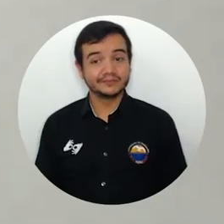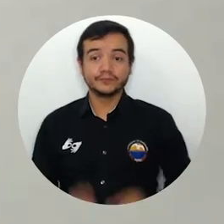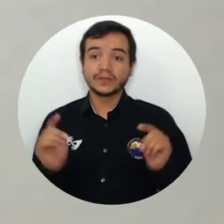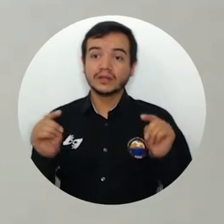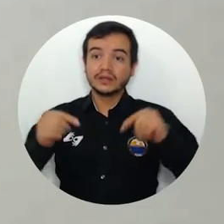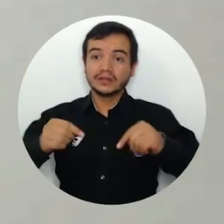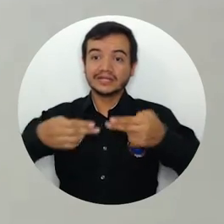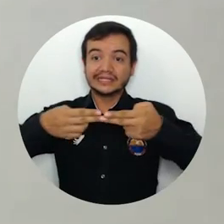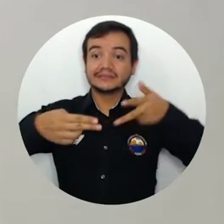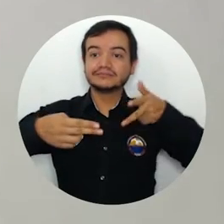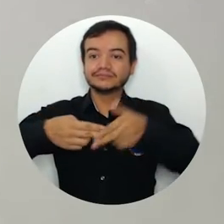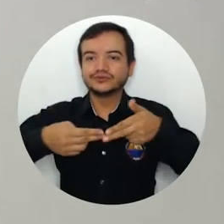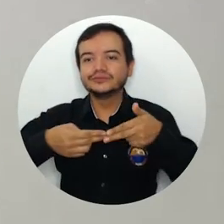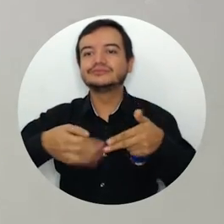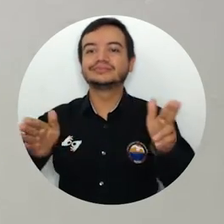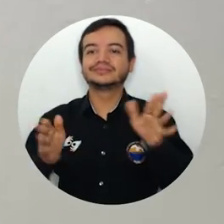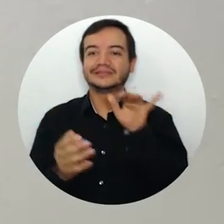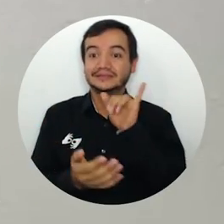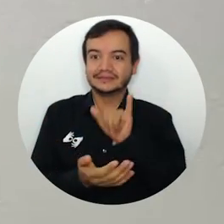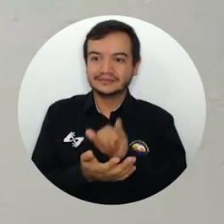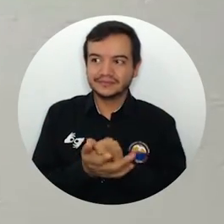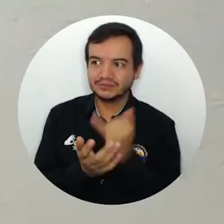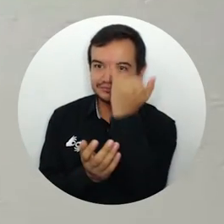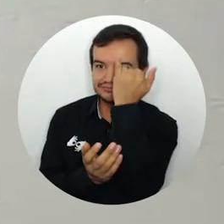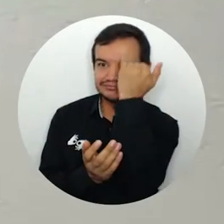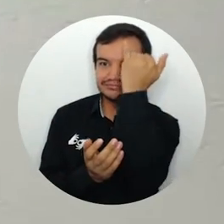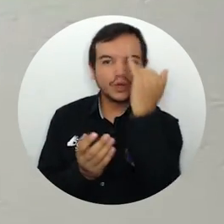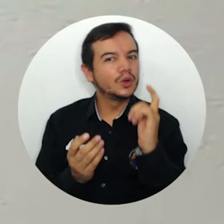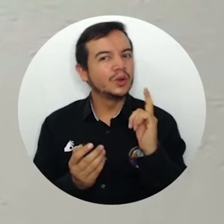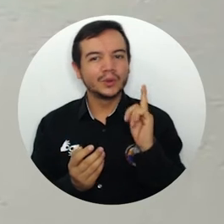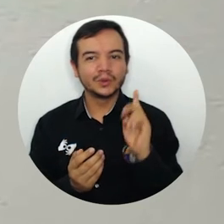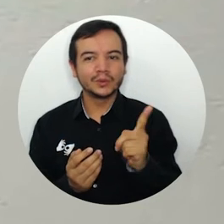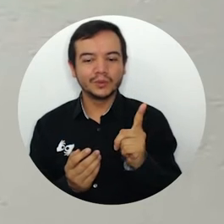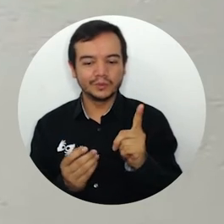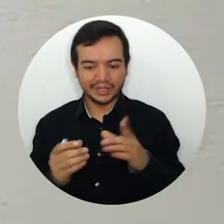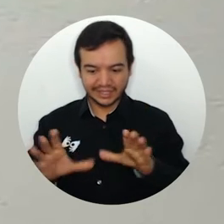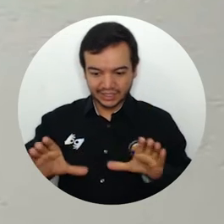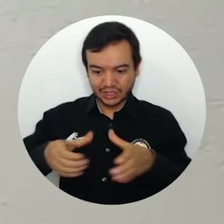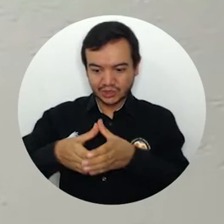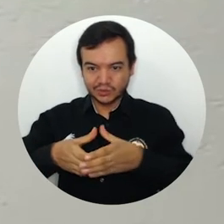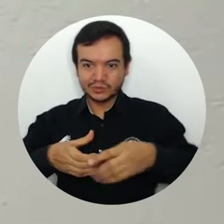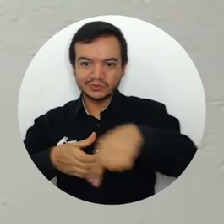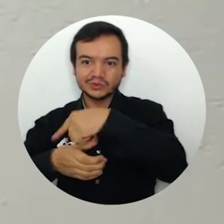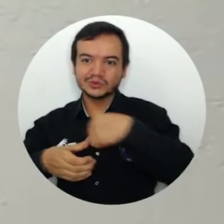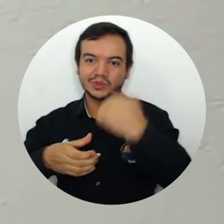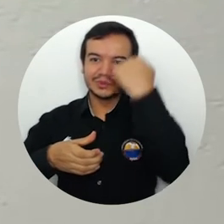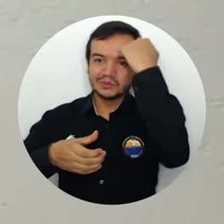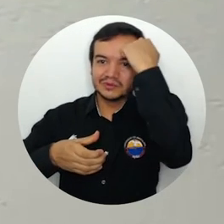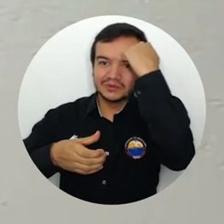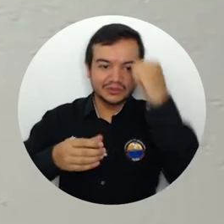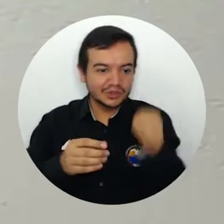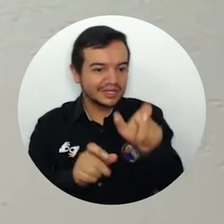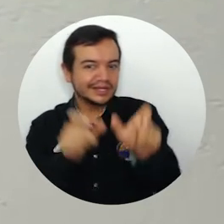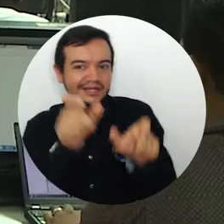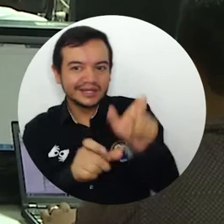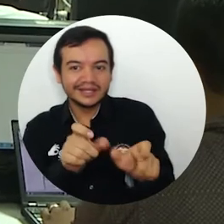¿Qué la iniciativa de la